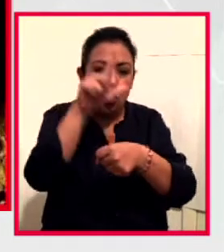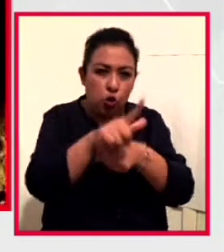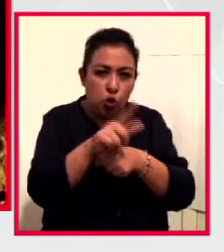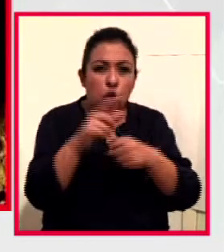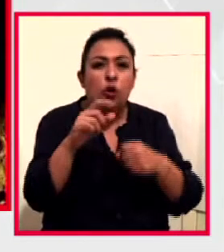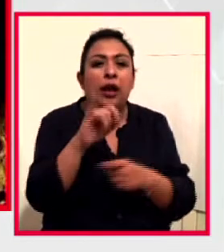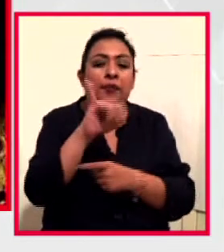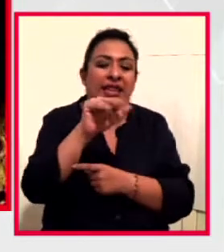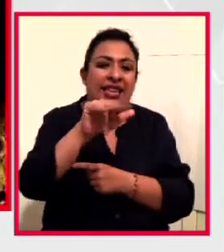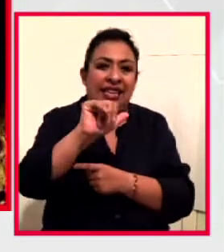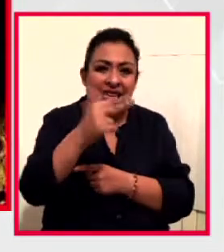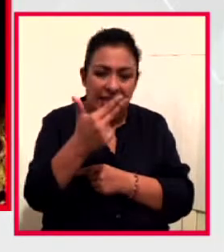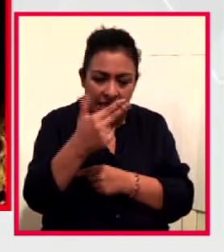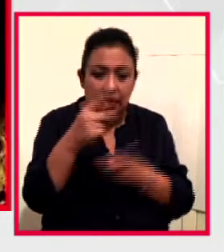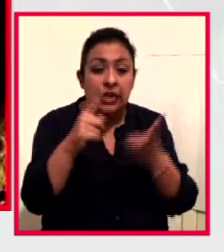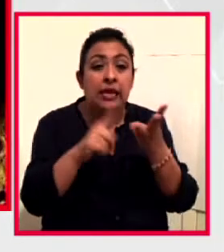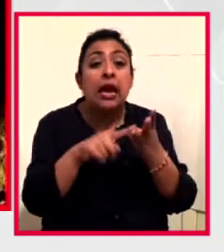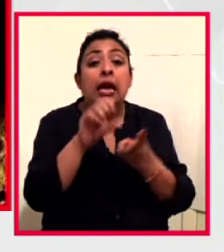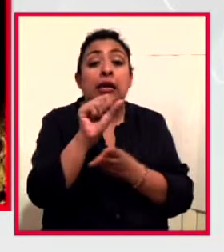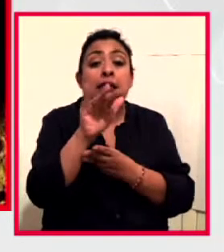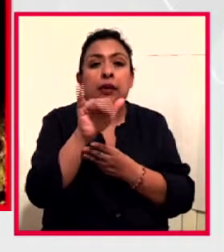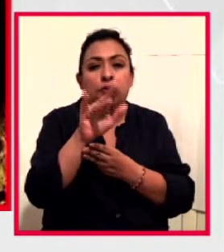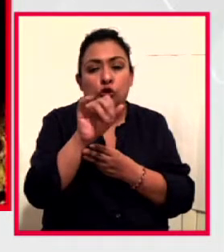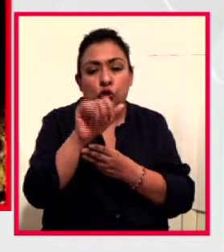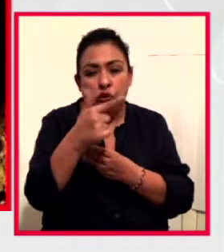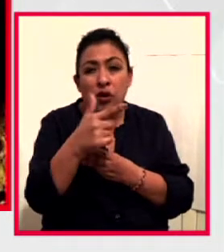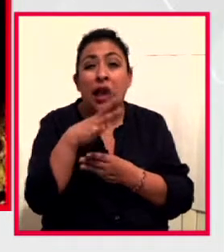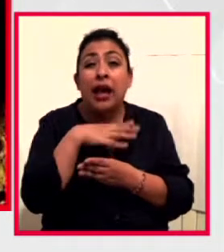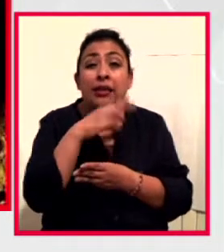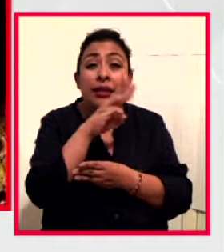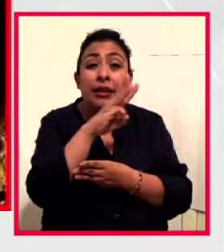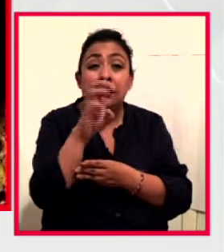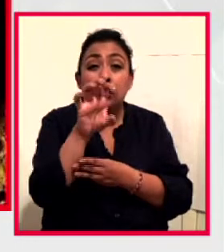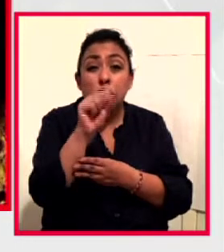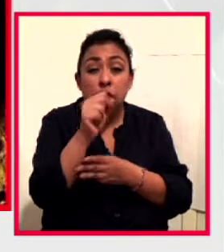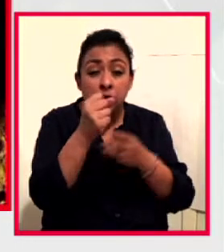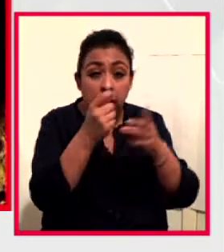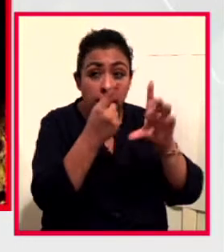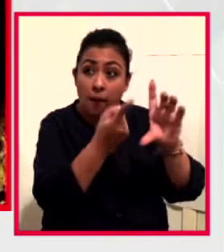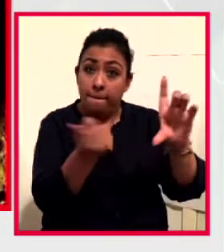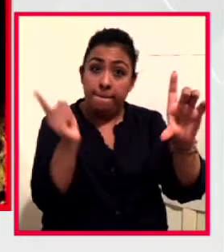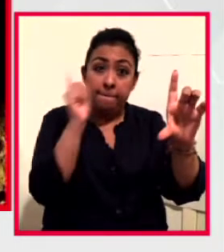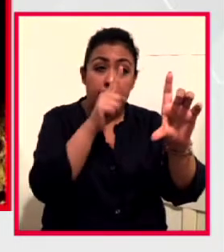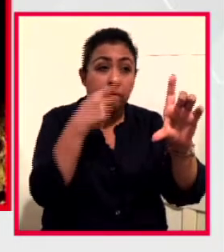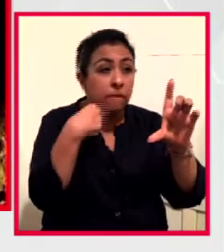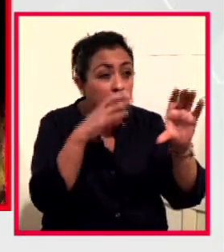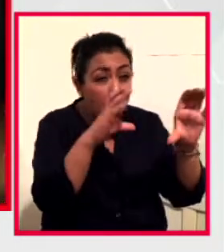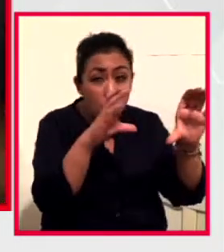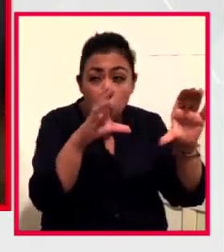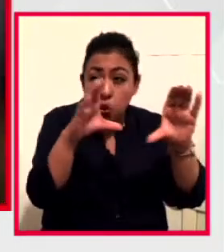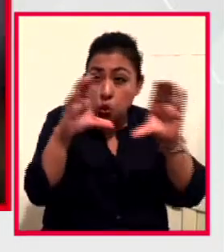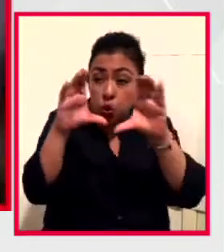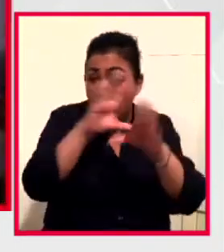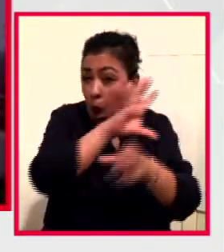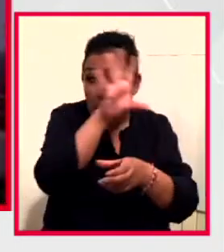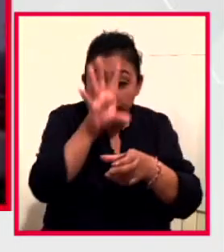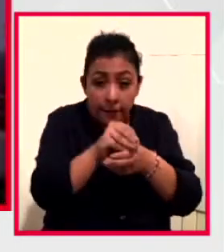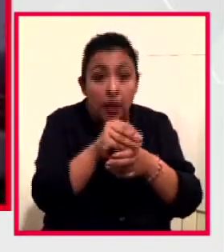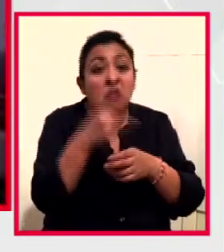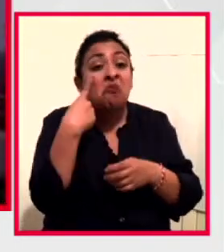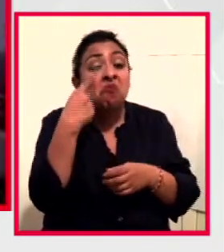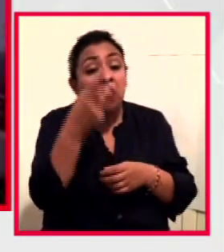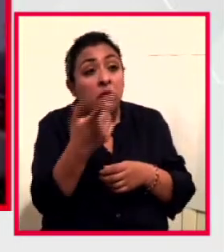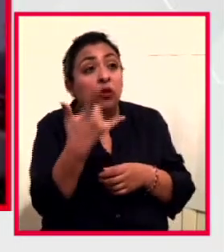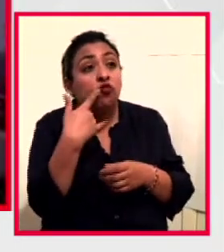Nacional de Antropología e Historia y Samsung, que es un recorrido 360 grados, como tú lo pudiste apreciar. Sin duda te va llevando